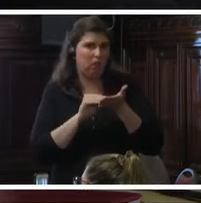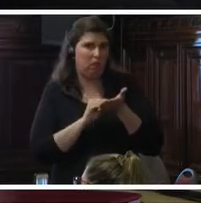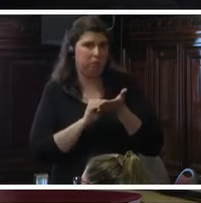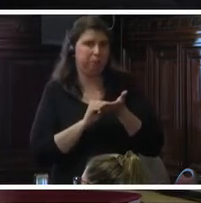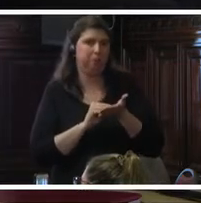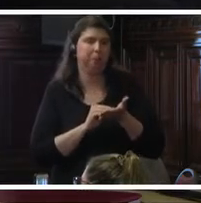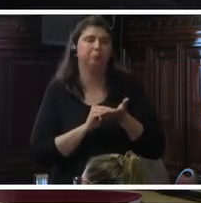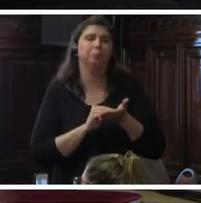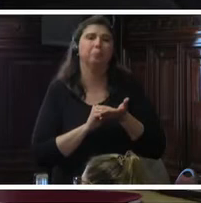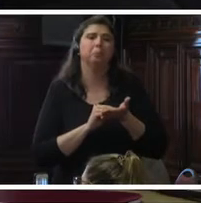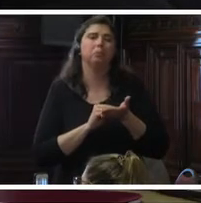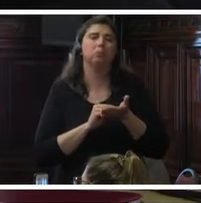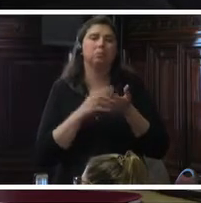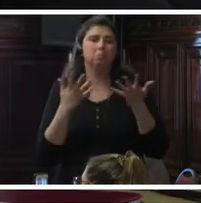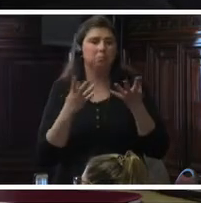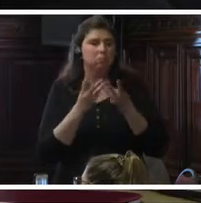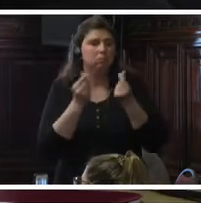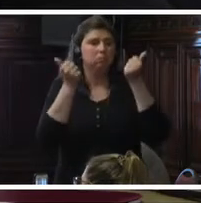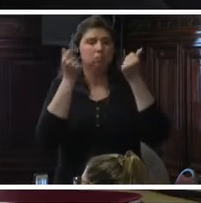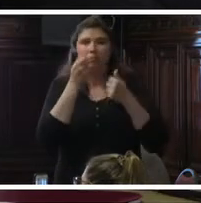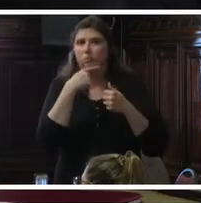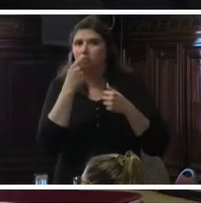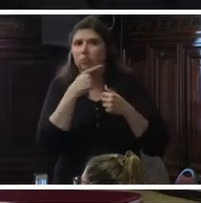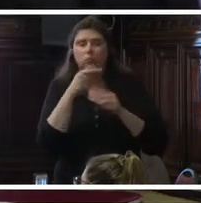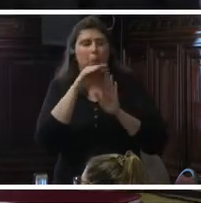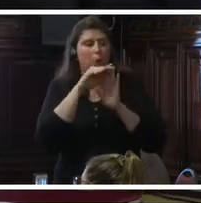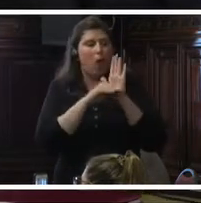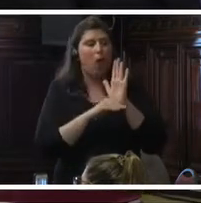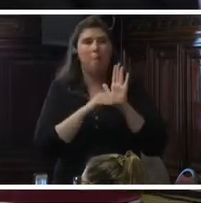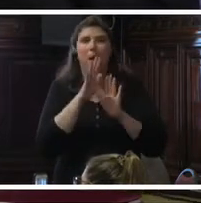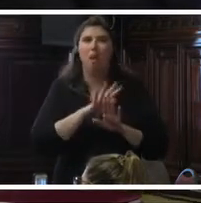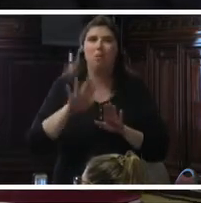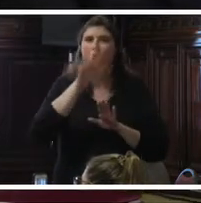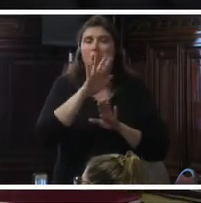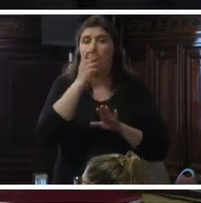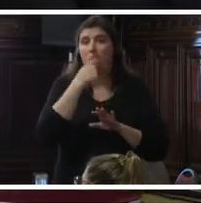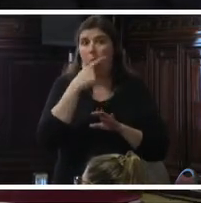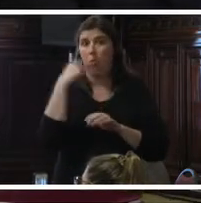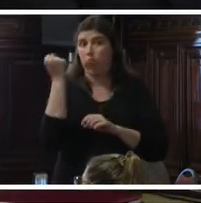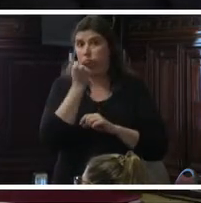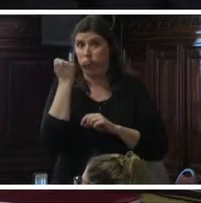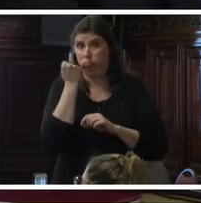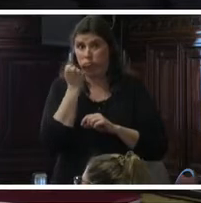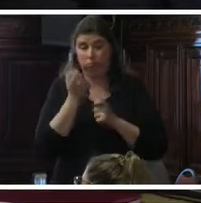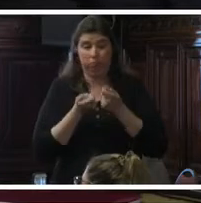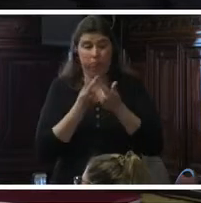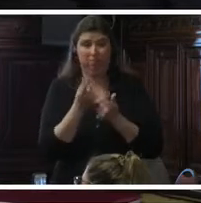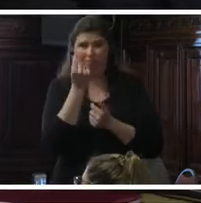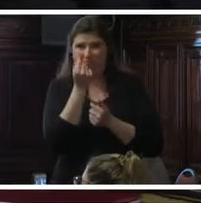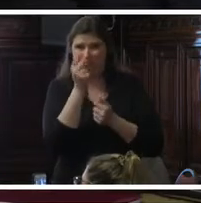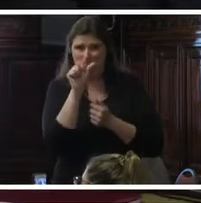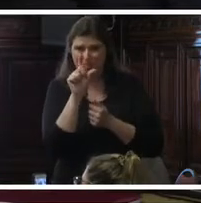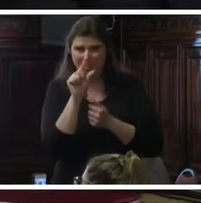insumos. El desabastecimiento se agrava porque el Programa Nacional de Medicamentos Esenciales que los entrega a bajo costo tampoco